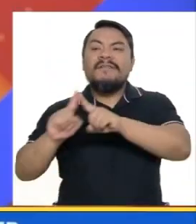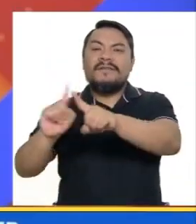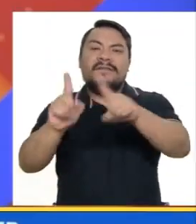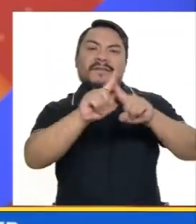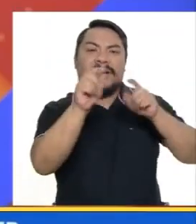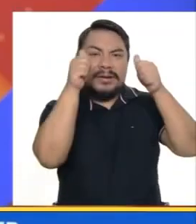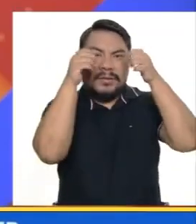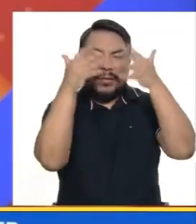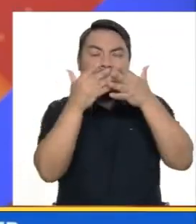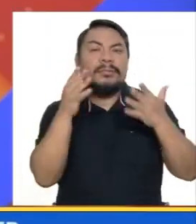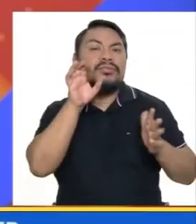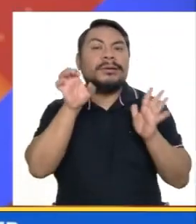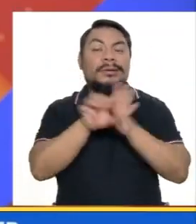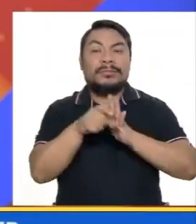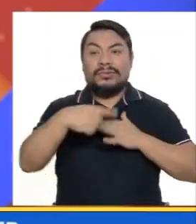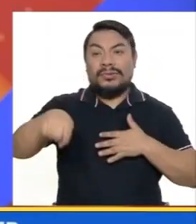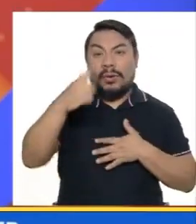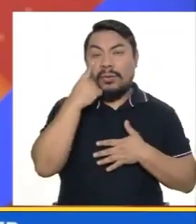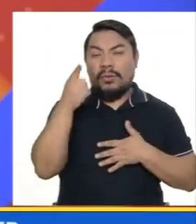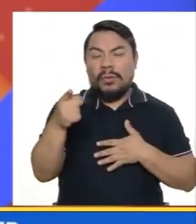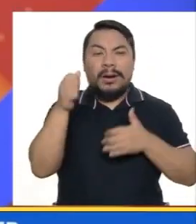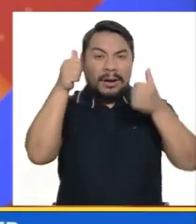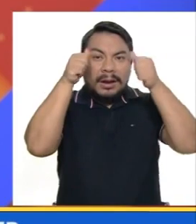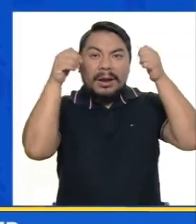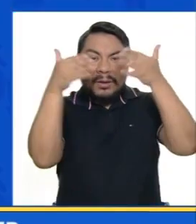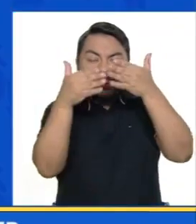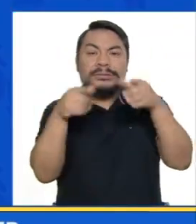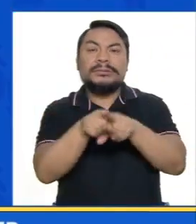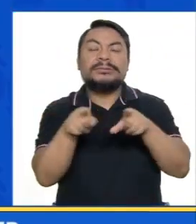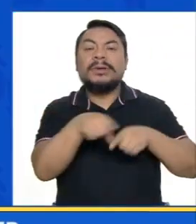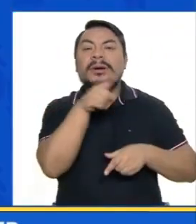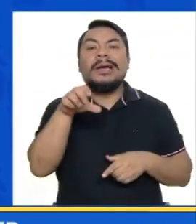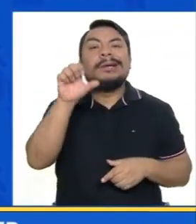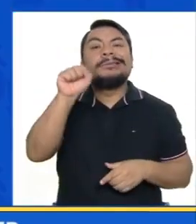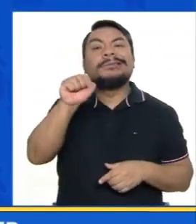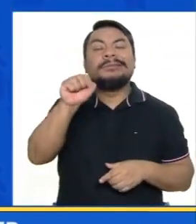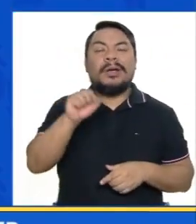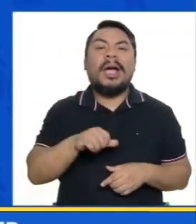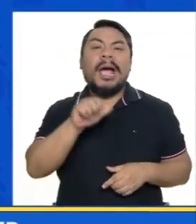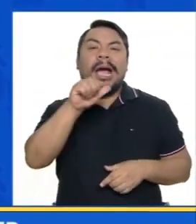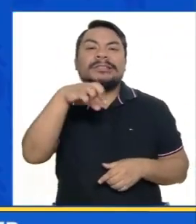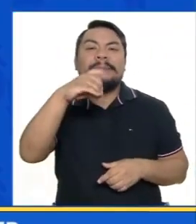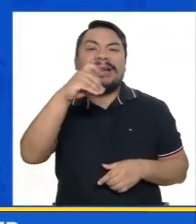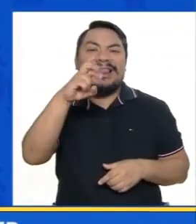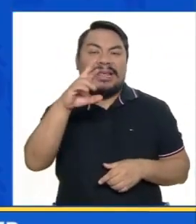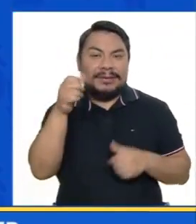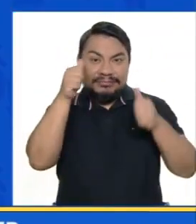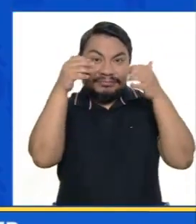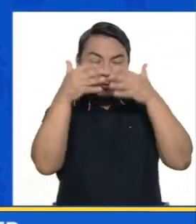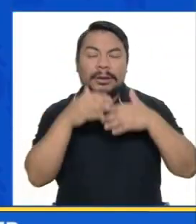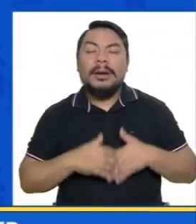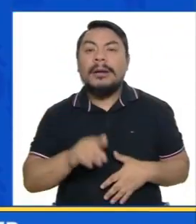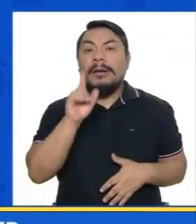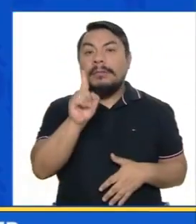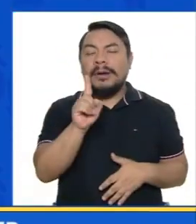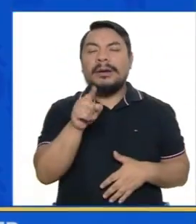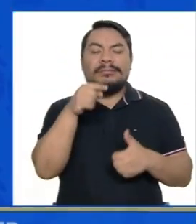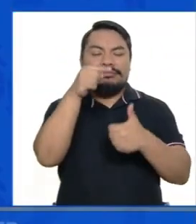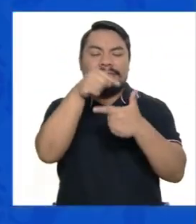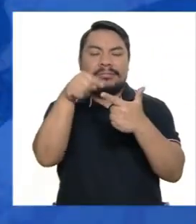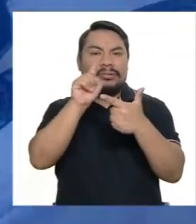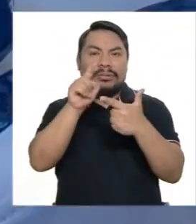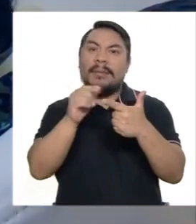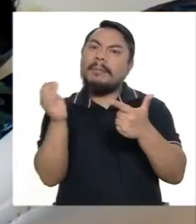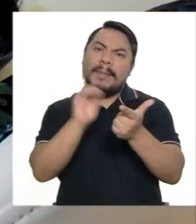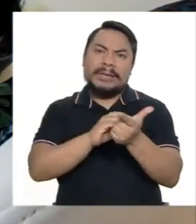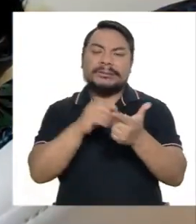de autismo. Generalmente los que conocemos es autismo y el síndrome de Asperger. Sin embargo, no solamente nos quedamos